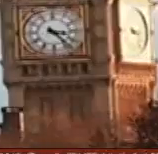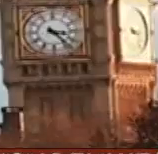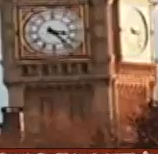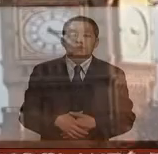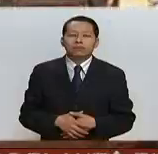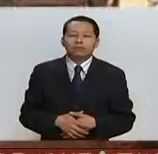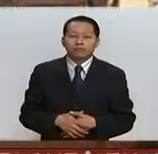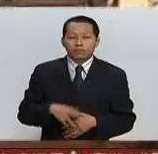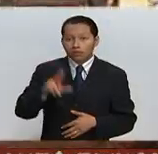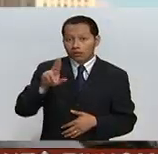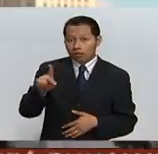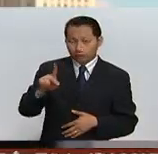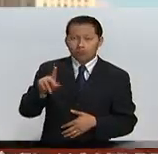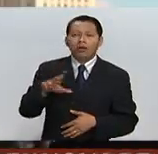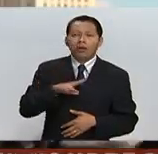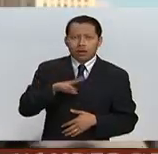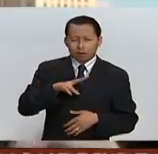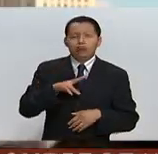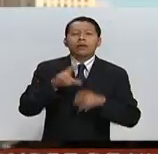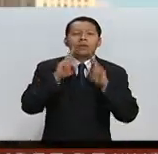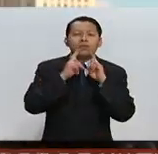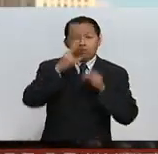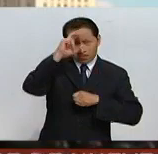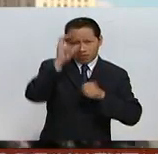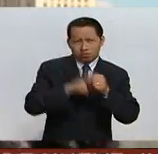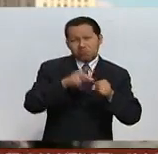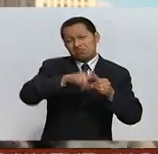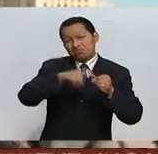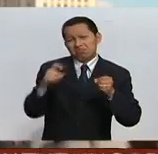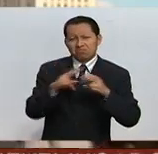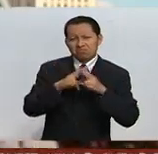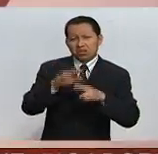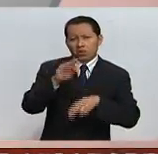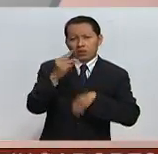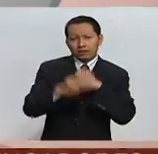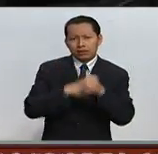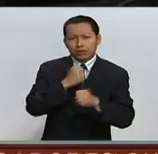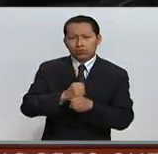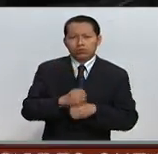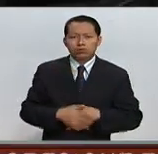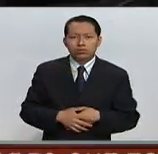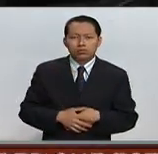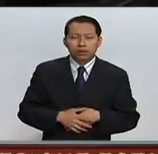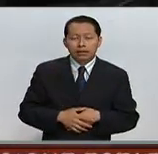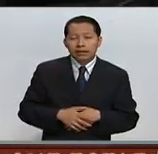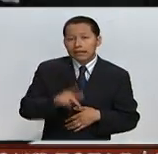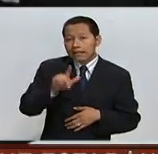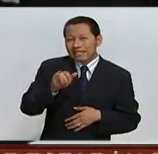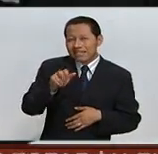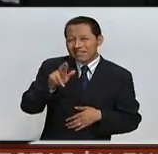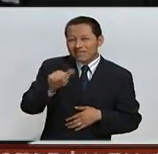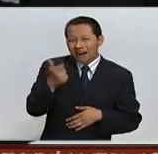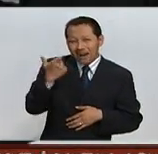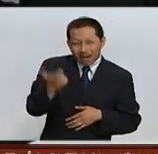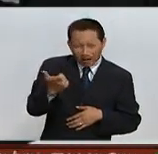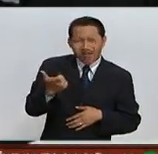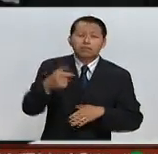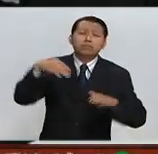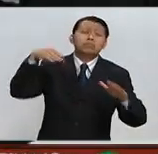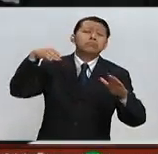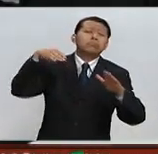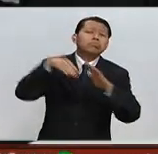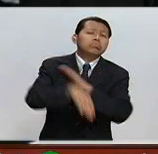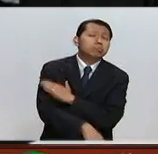Reino Unido deja a la comunidad europea después de 43 años. La libre esterlina se deprecia como hacía